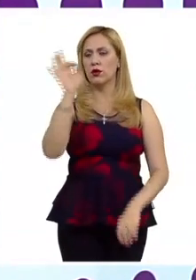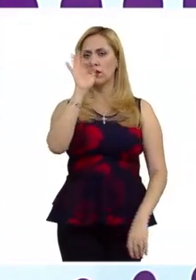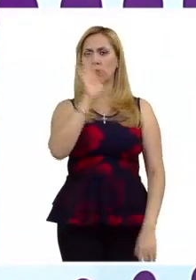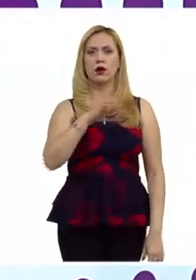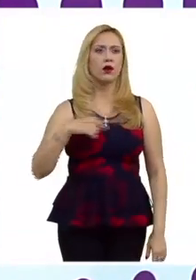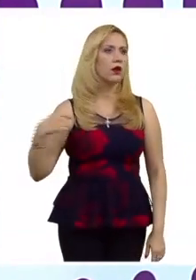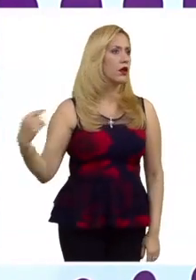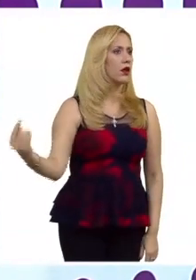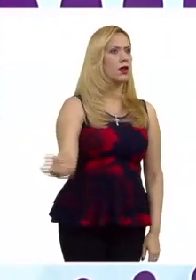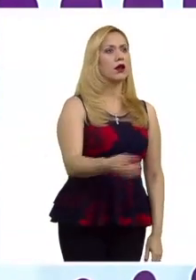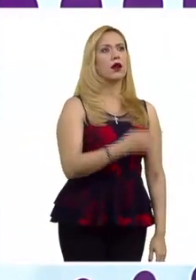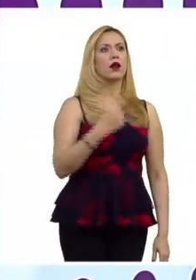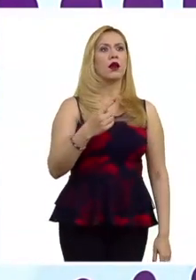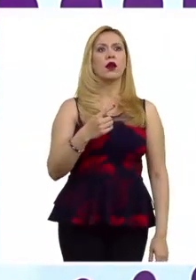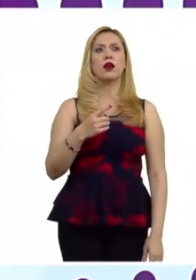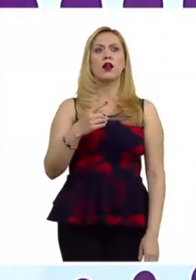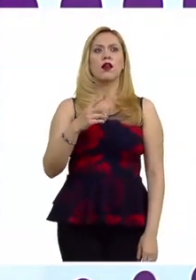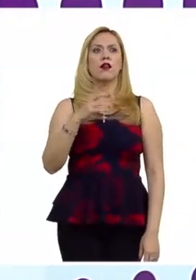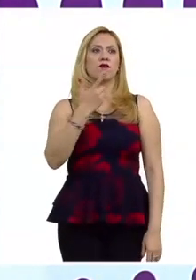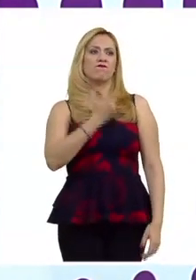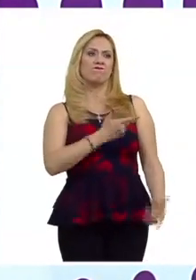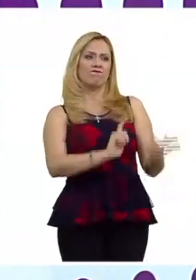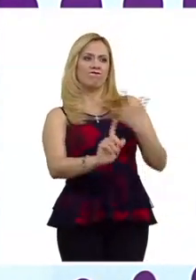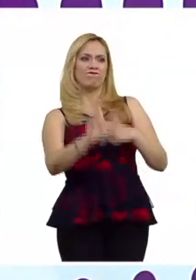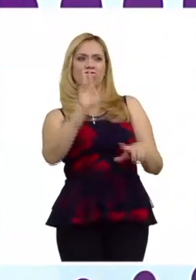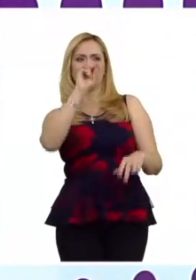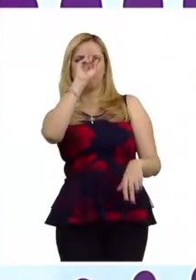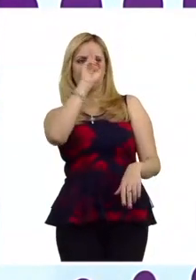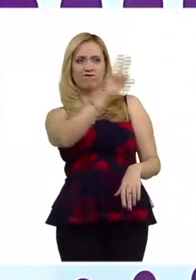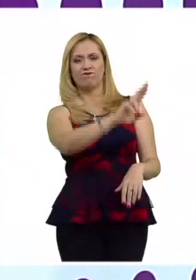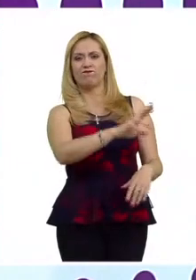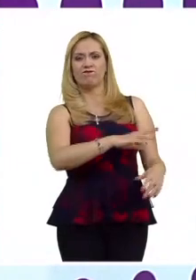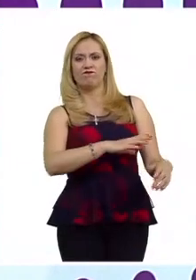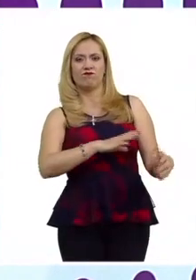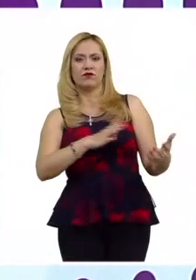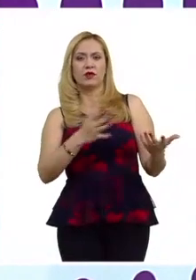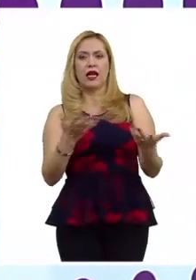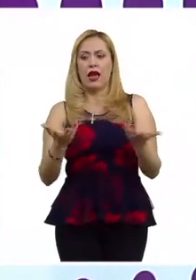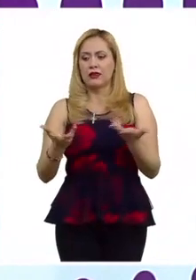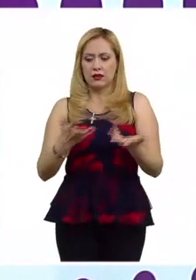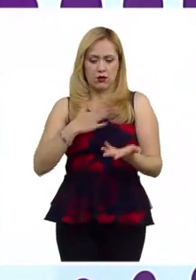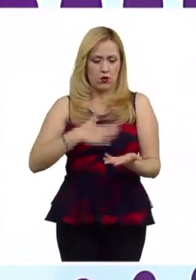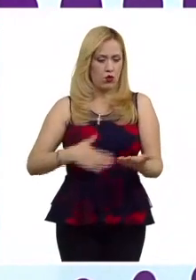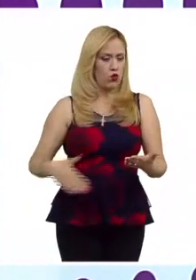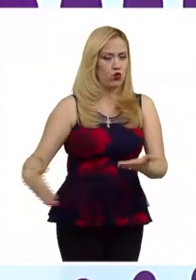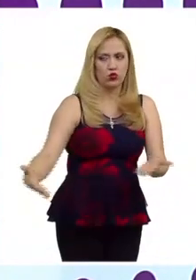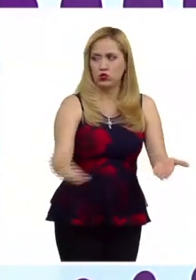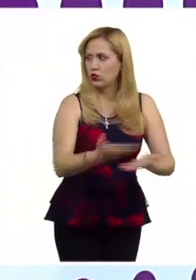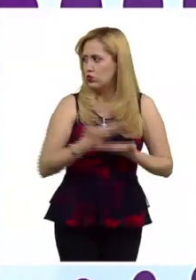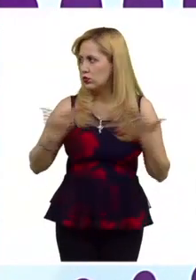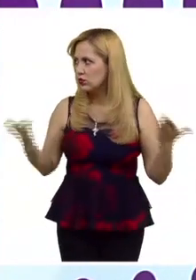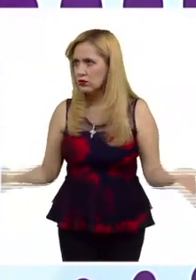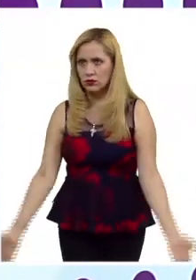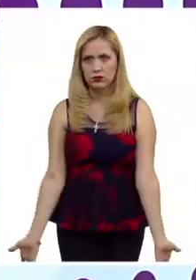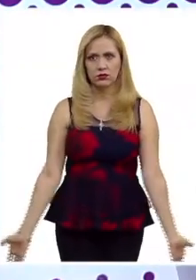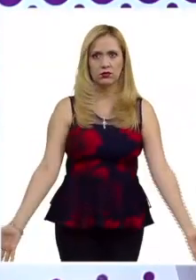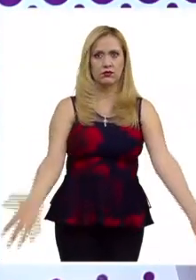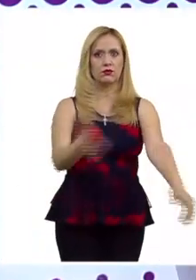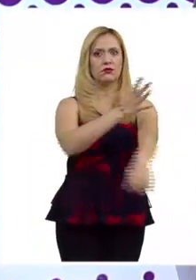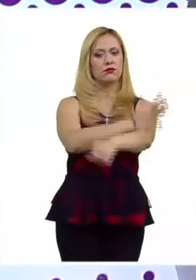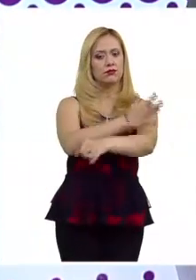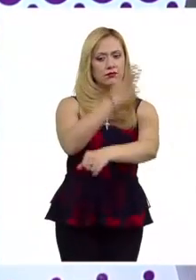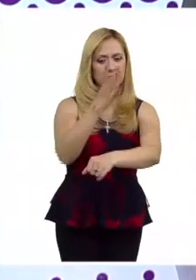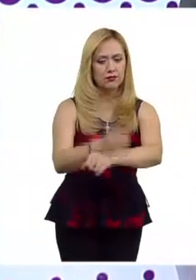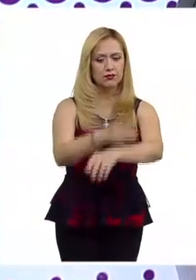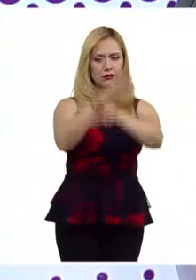democracia. Esa es la parte compleja de esta discusión que lleva una cuestión también de ética pública y